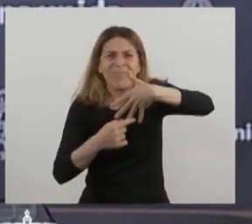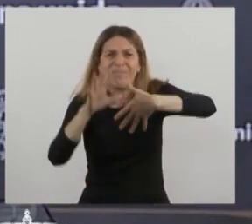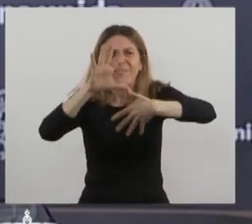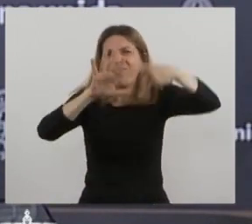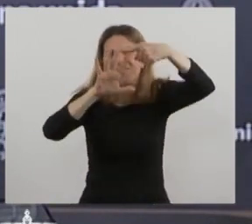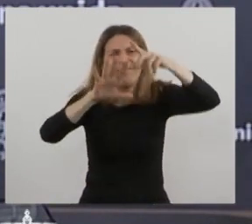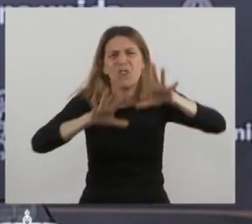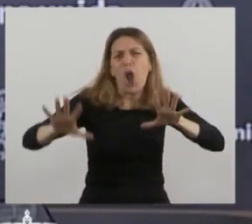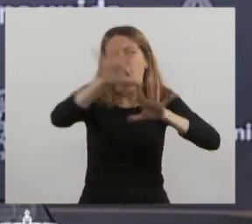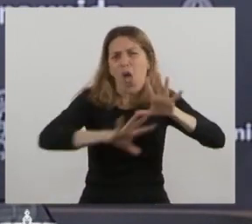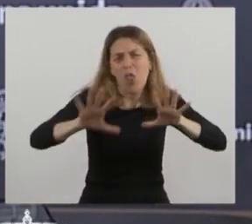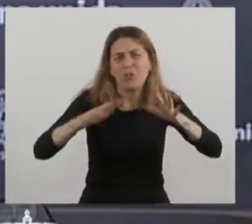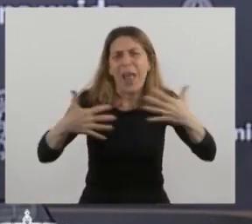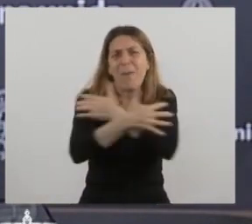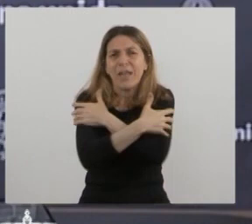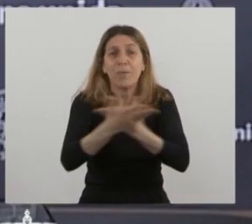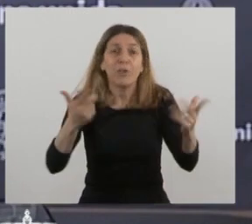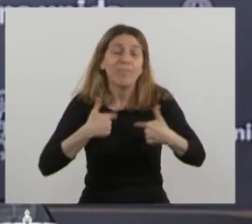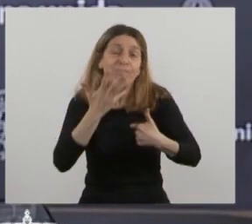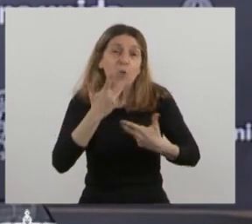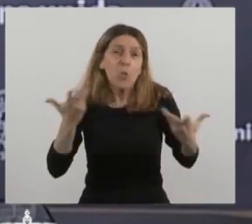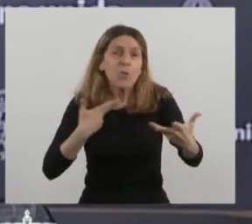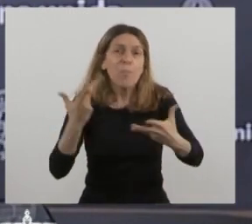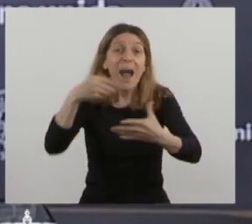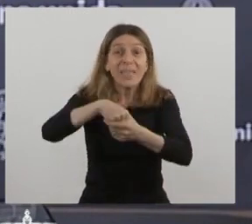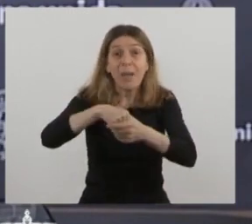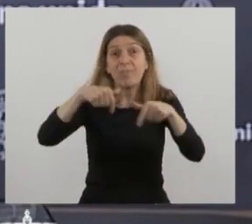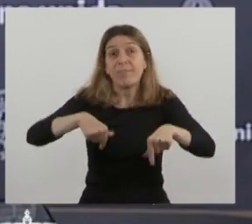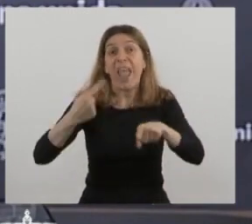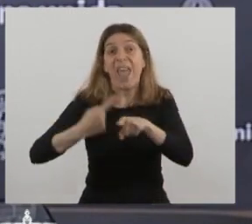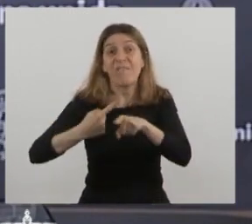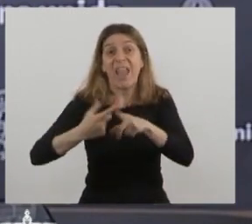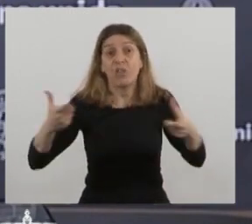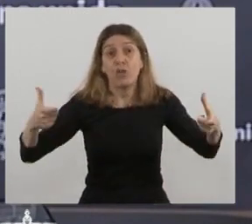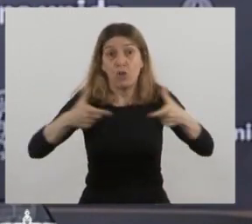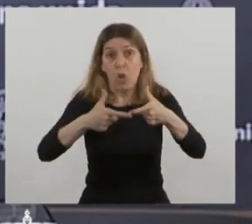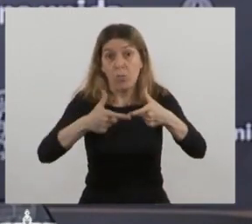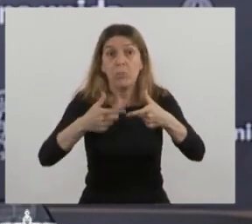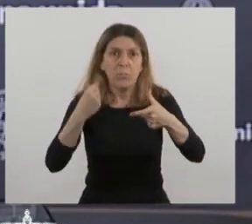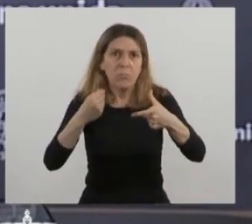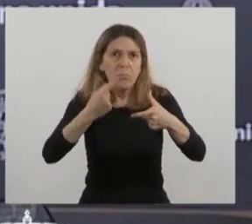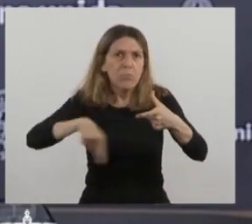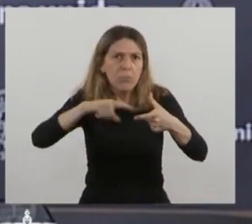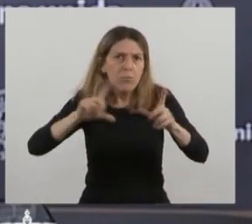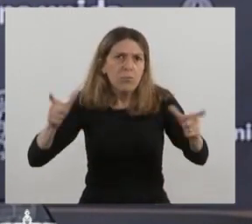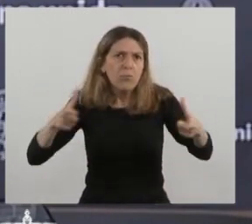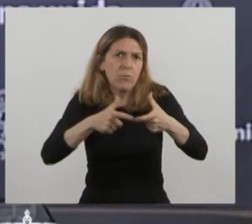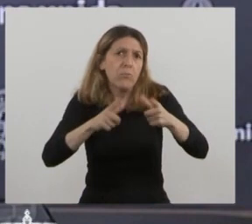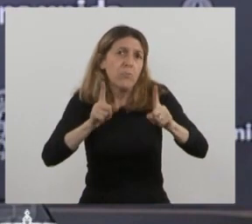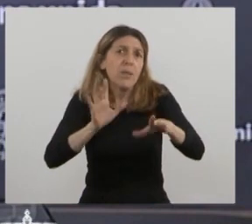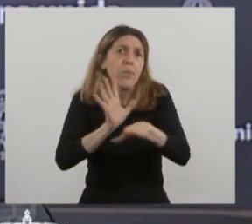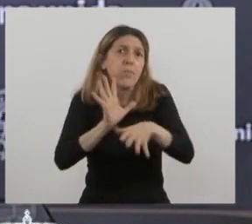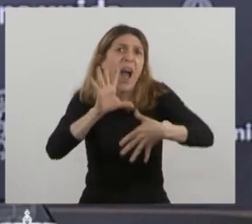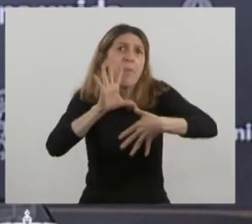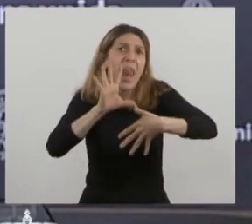estén. Es un gusto poder participar de este evento que nos reúne precisamente como una comunidad que somos,